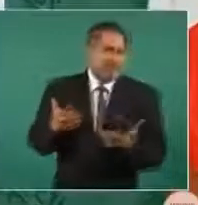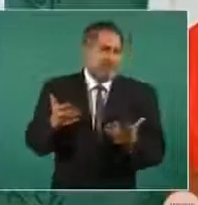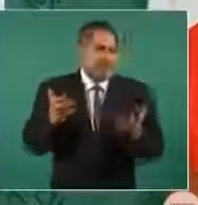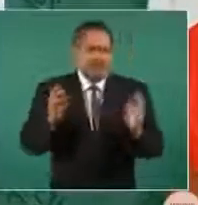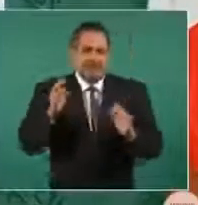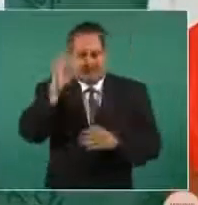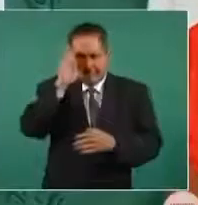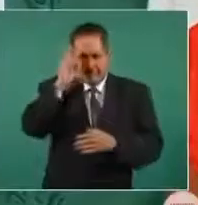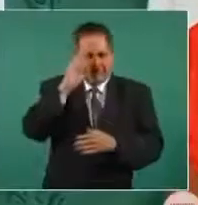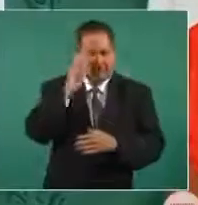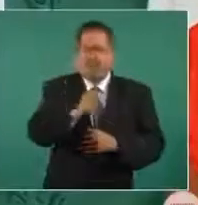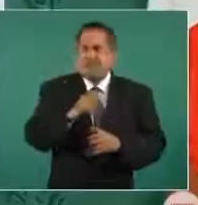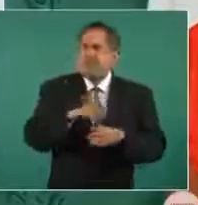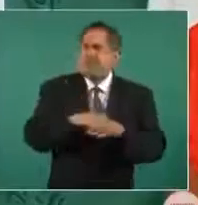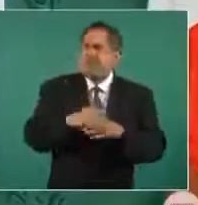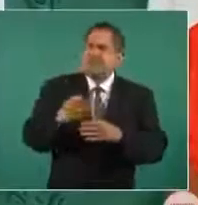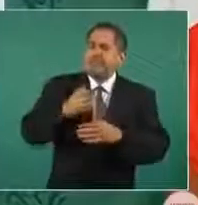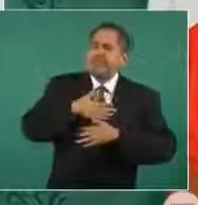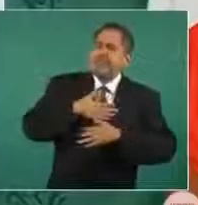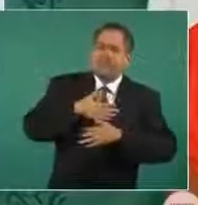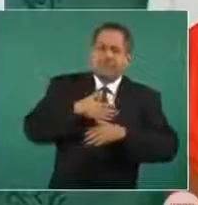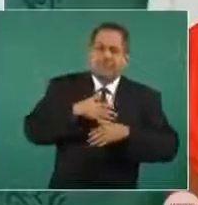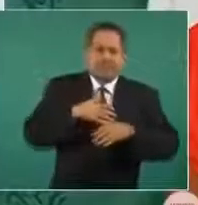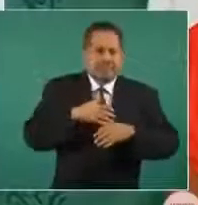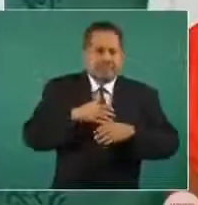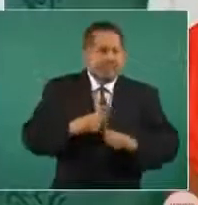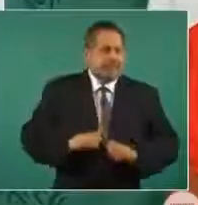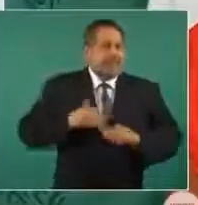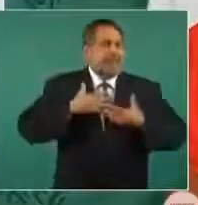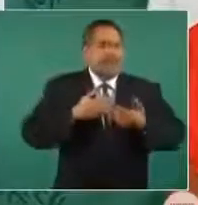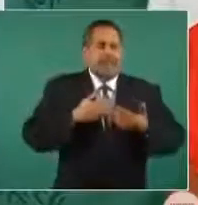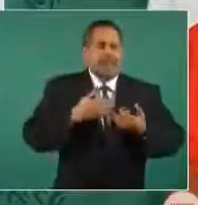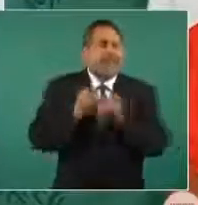Es como el trabajo para los adultos.